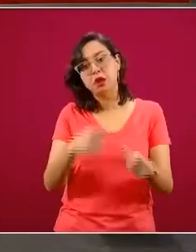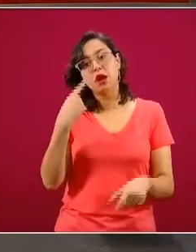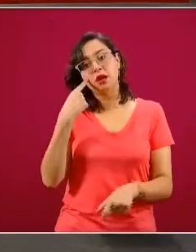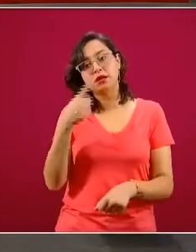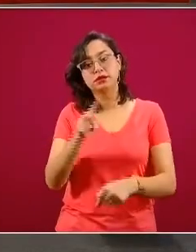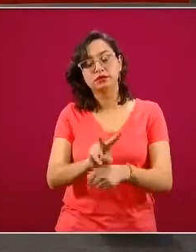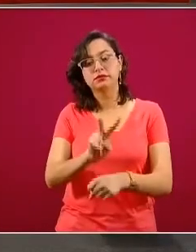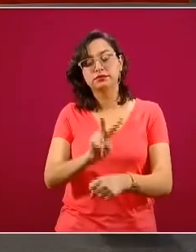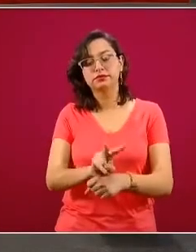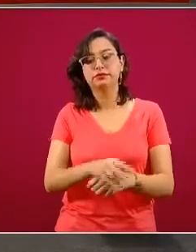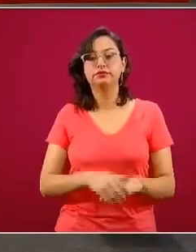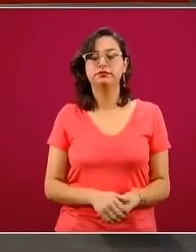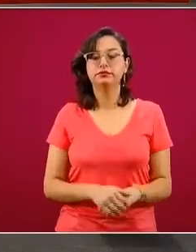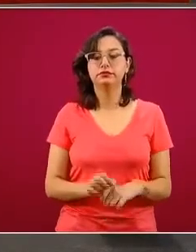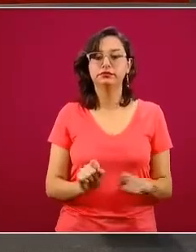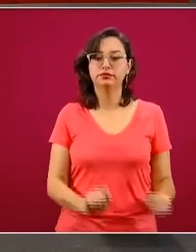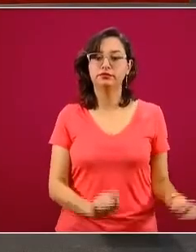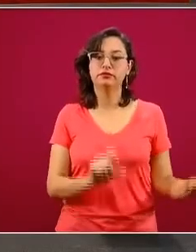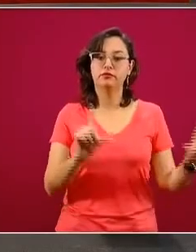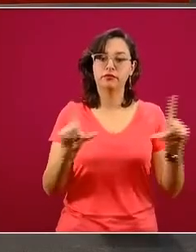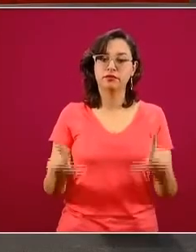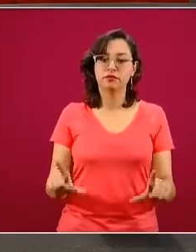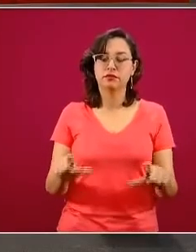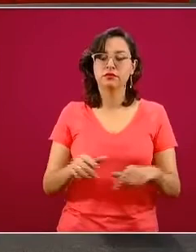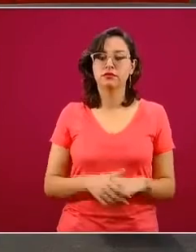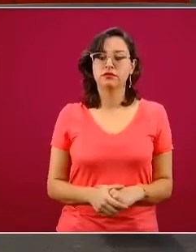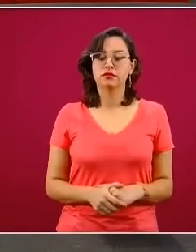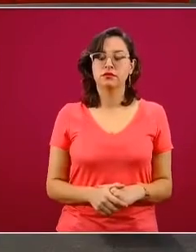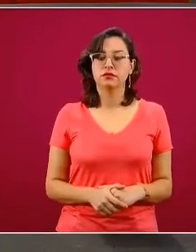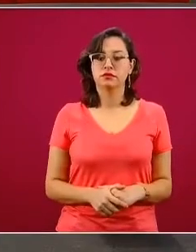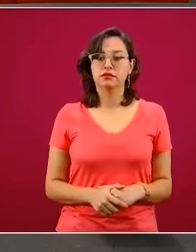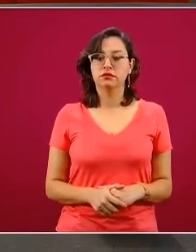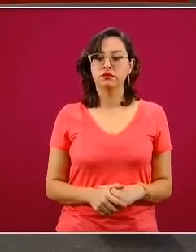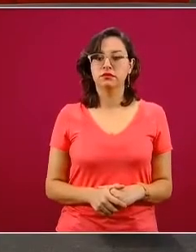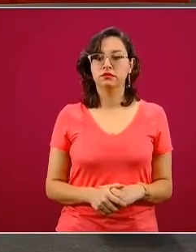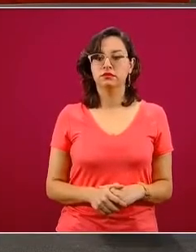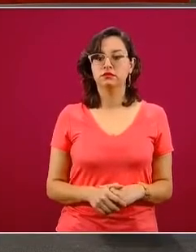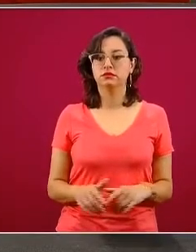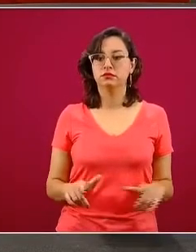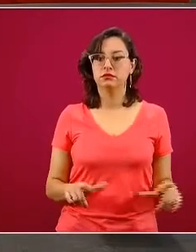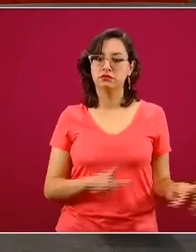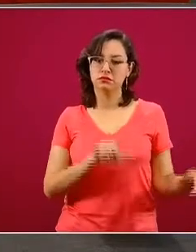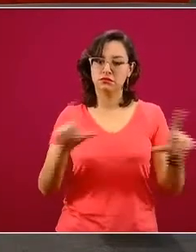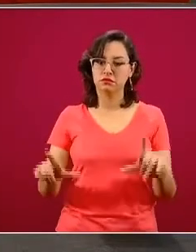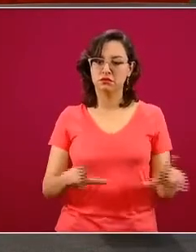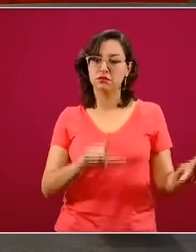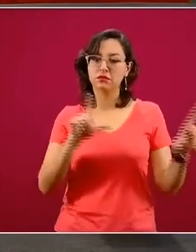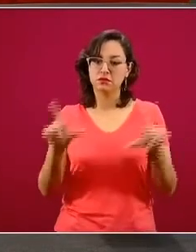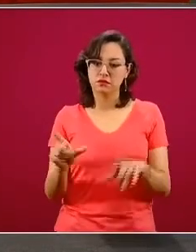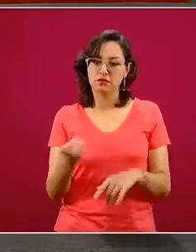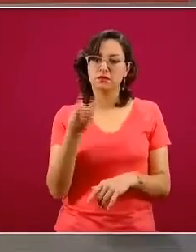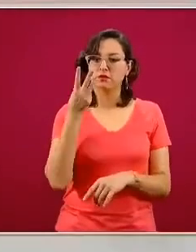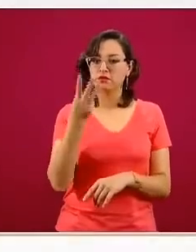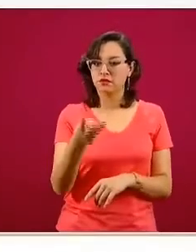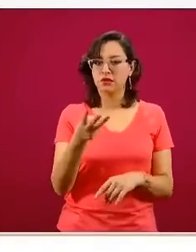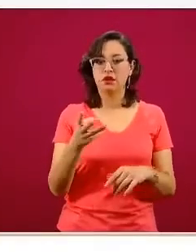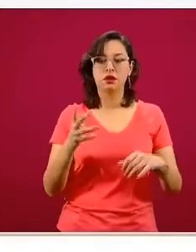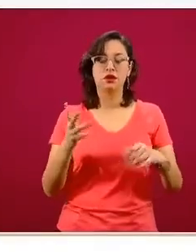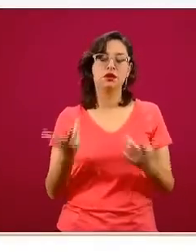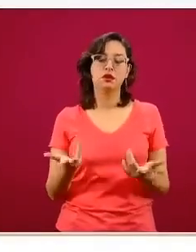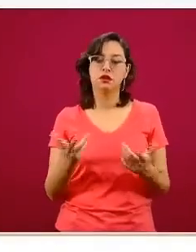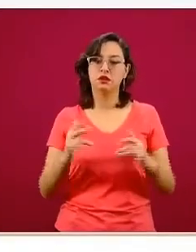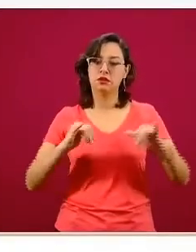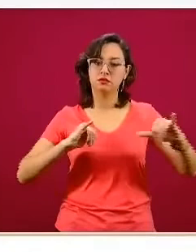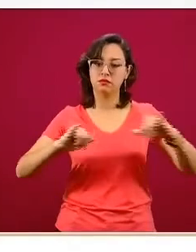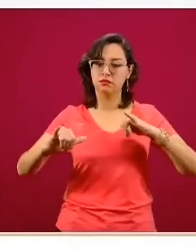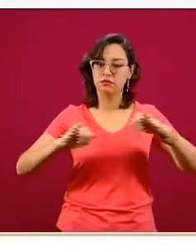días. En la siguiente diapositiva, y en las siguientes tres que siguen, es precisamente la visualización de cómo